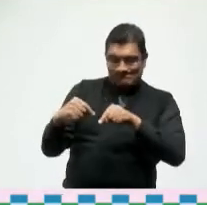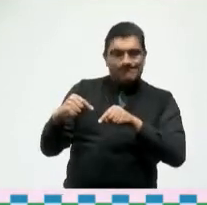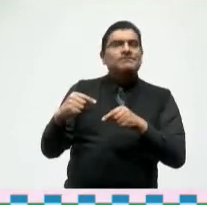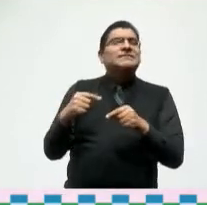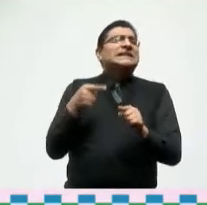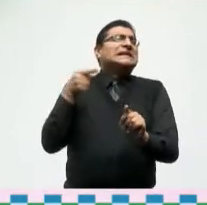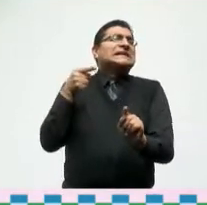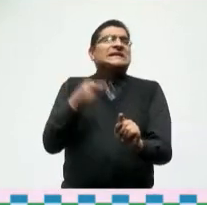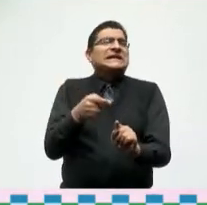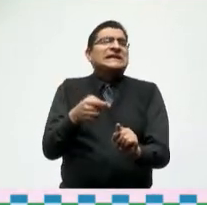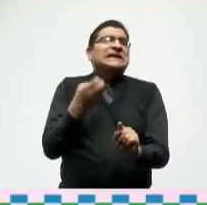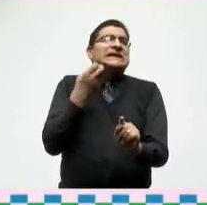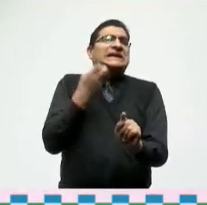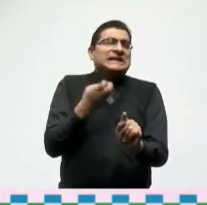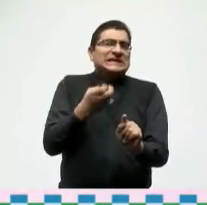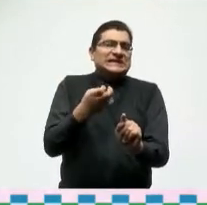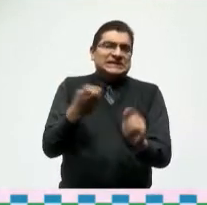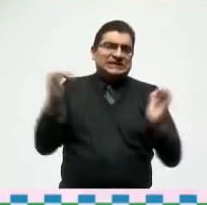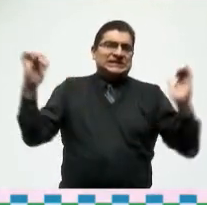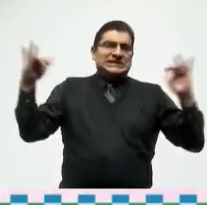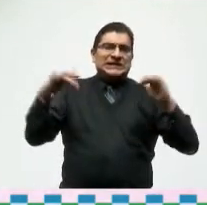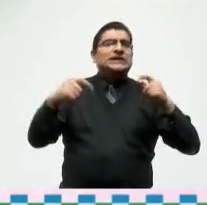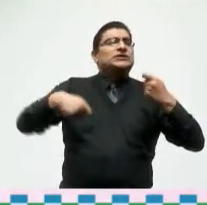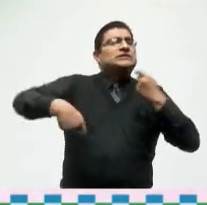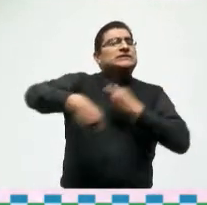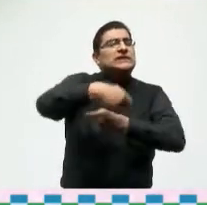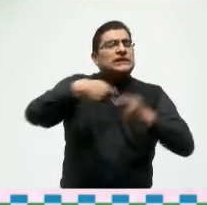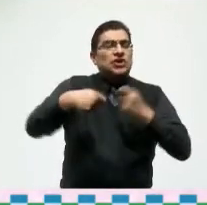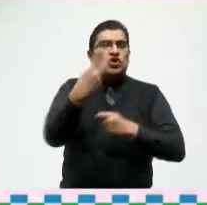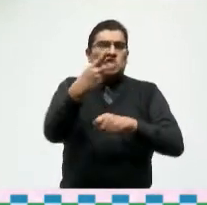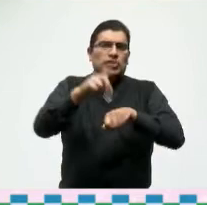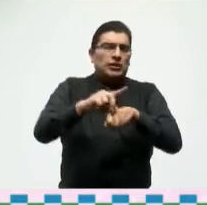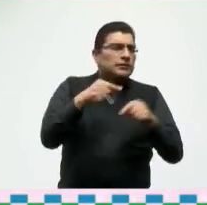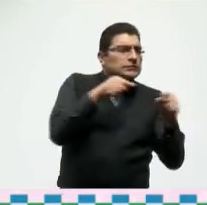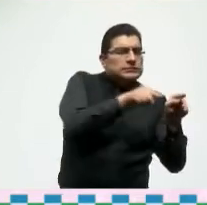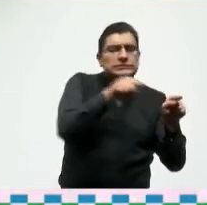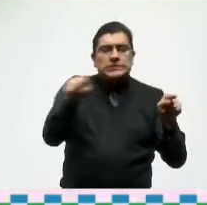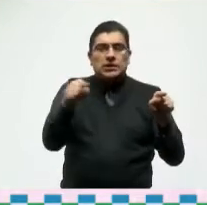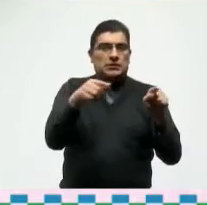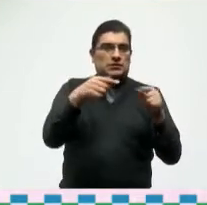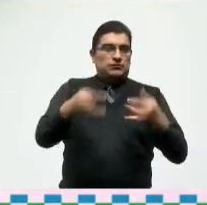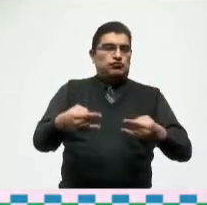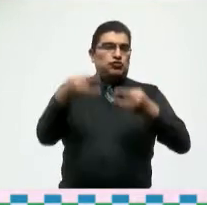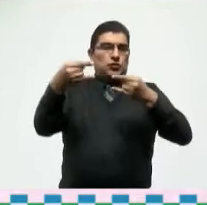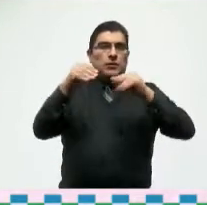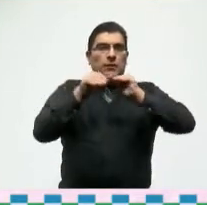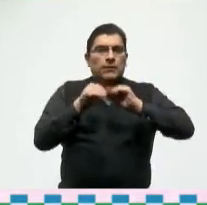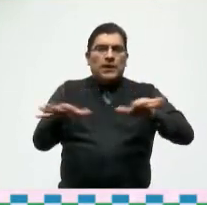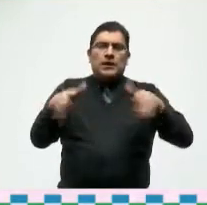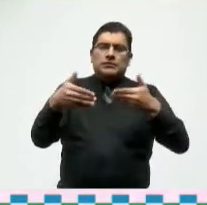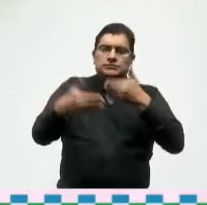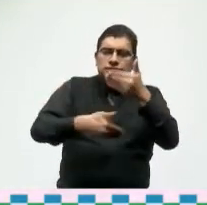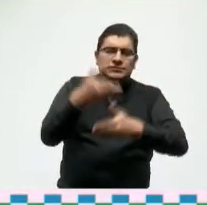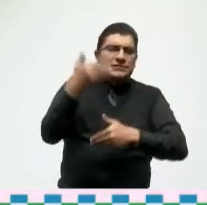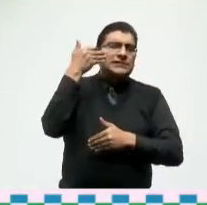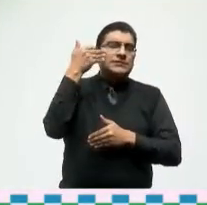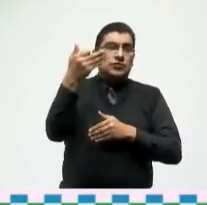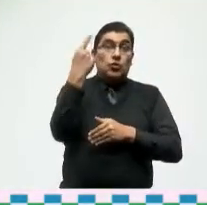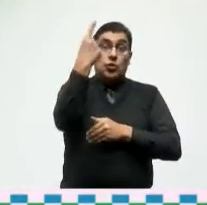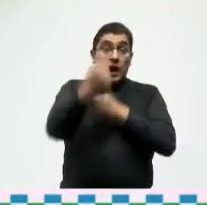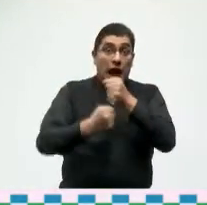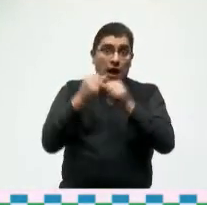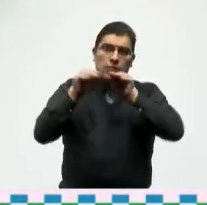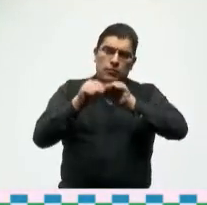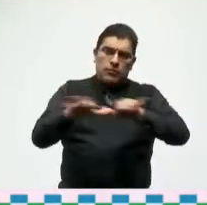pues este este este tianguis que va a durar dos días pero que también la plataforma va a quedar trabajándose durante todo un año